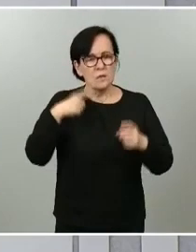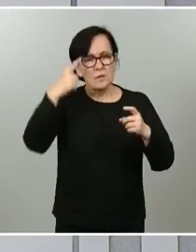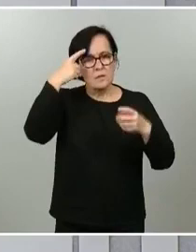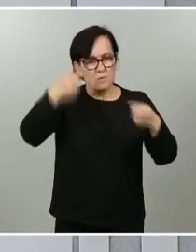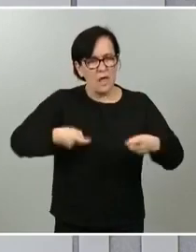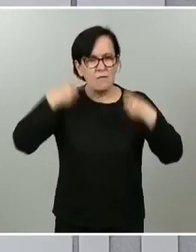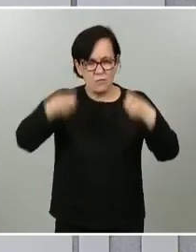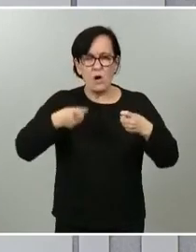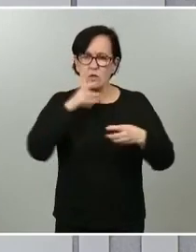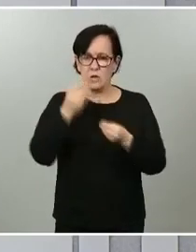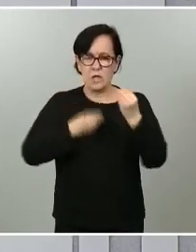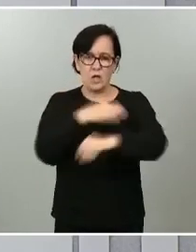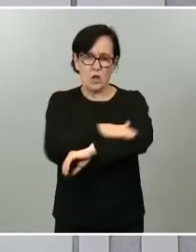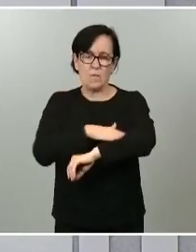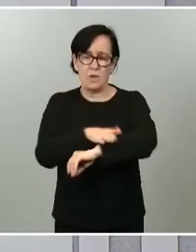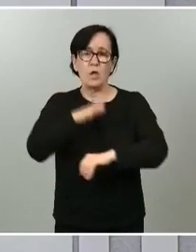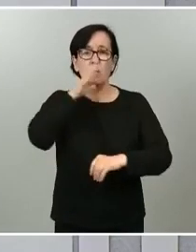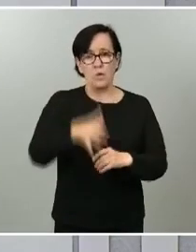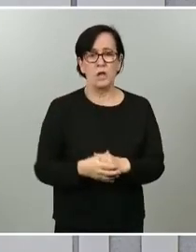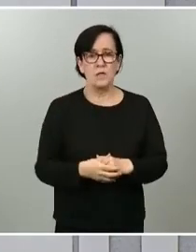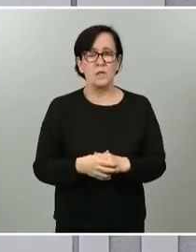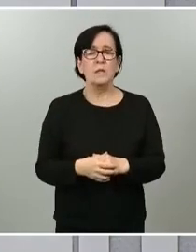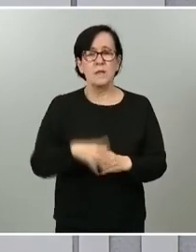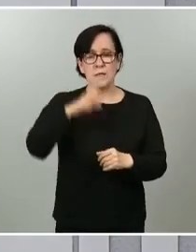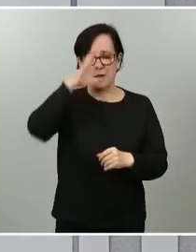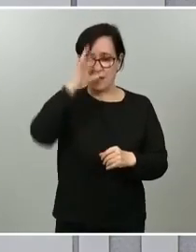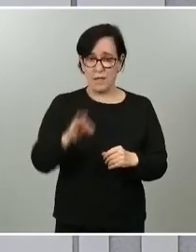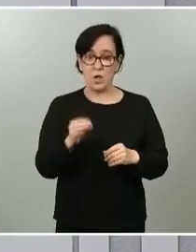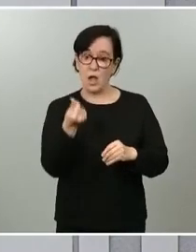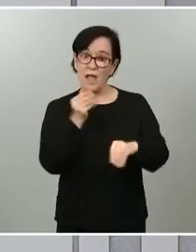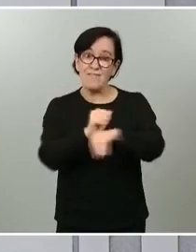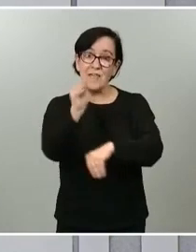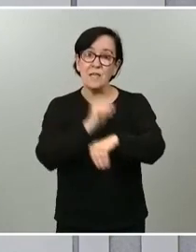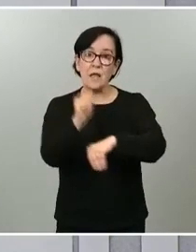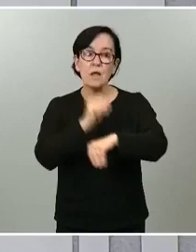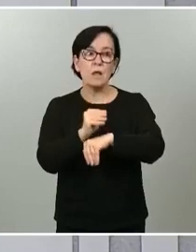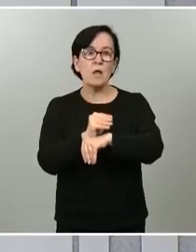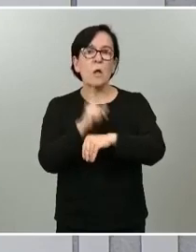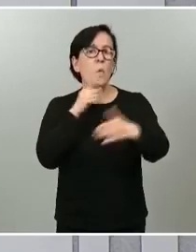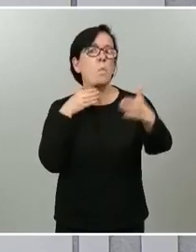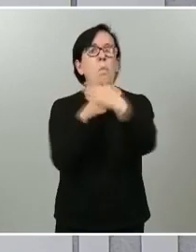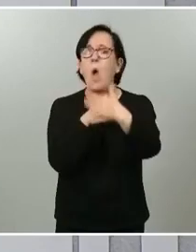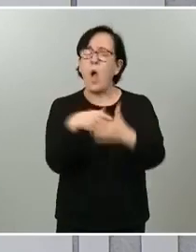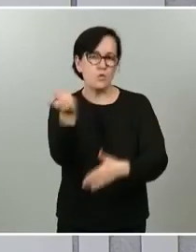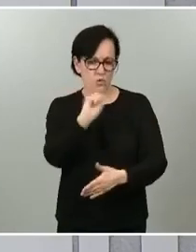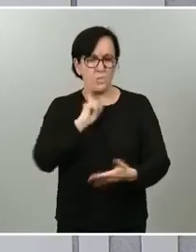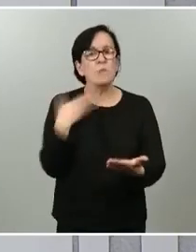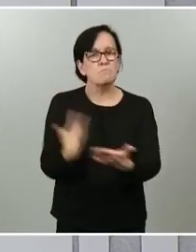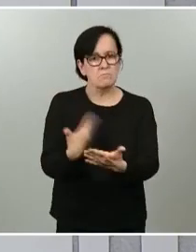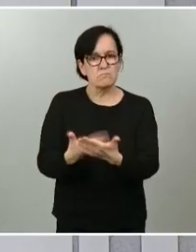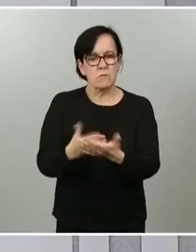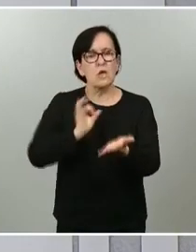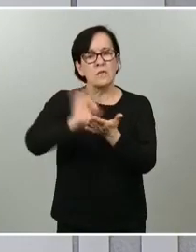desde el Gobierno y, por tanto, creo también que la financiación no va a ser ningún obstáculo para seguir garantizando unos servicios